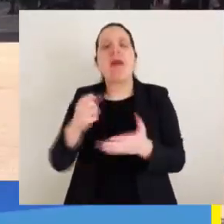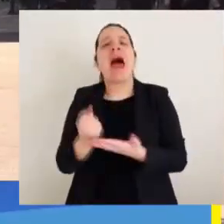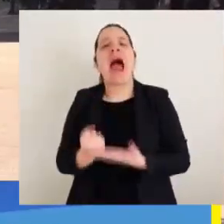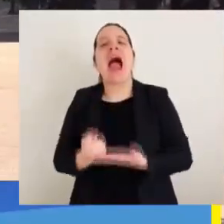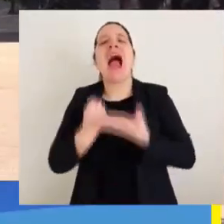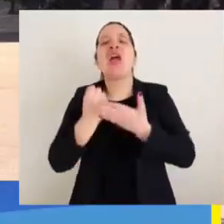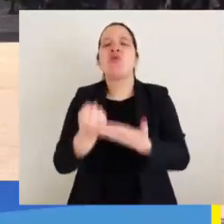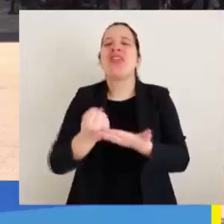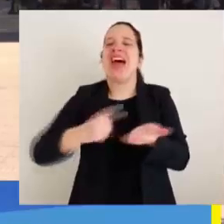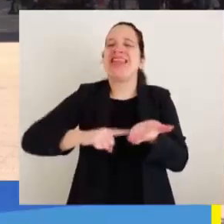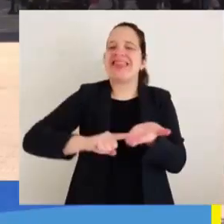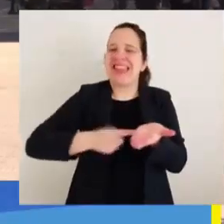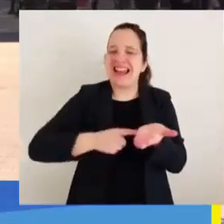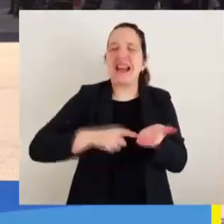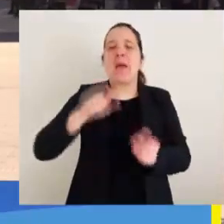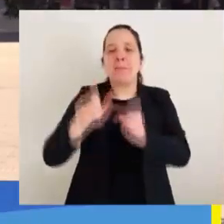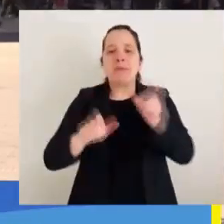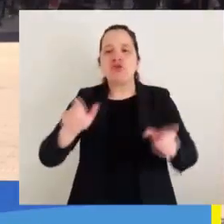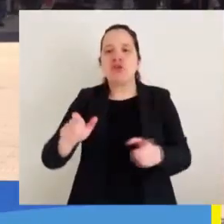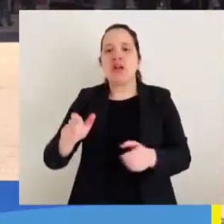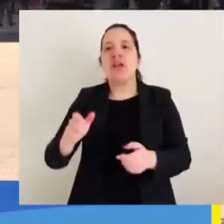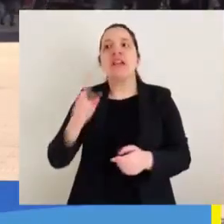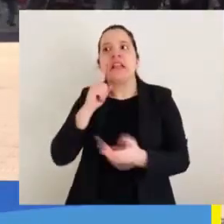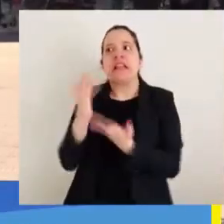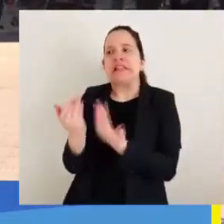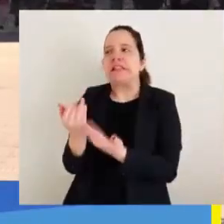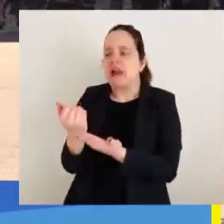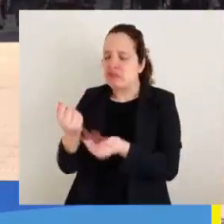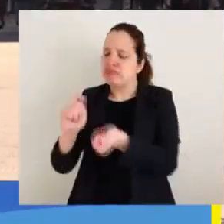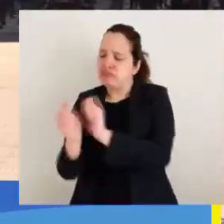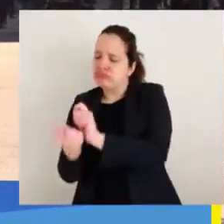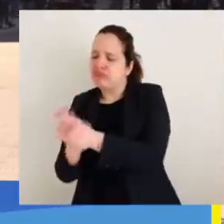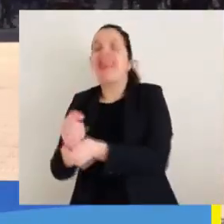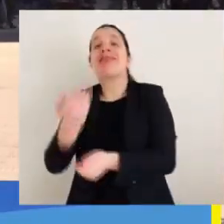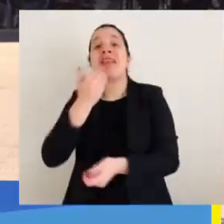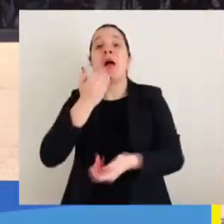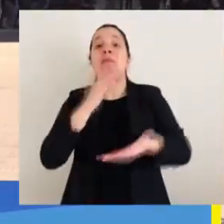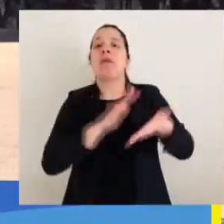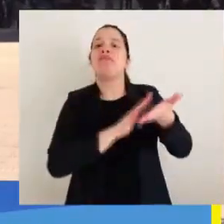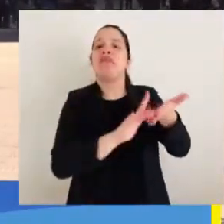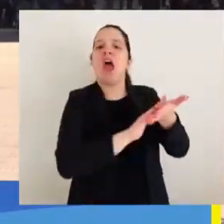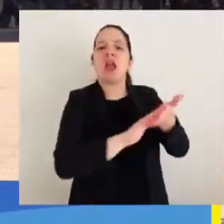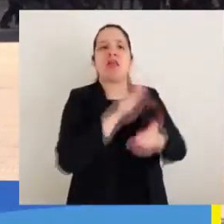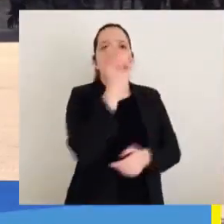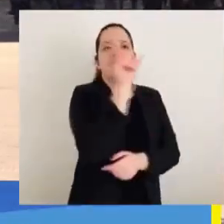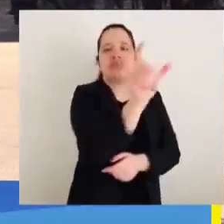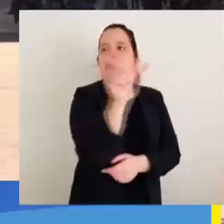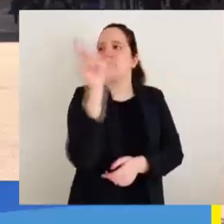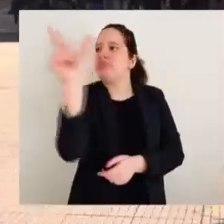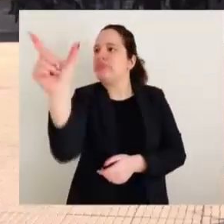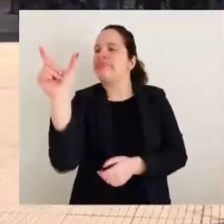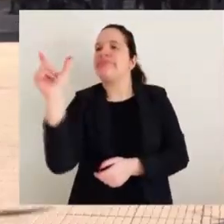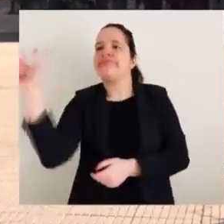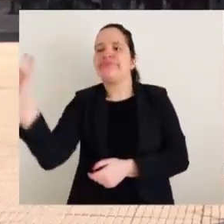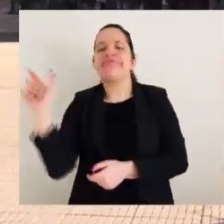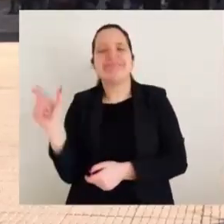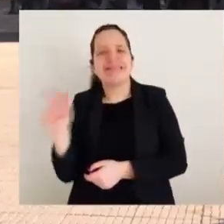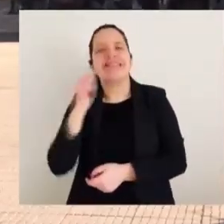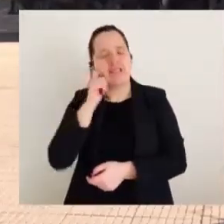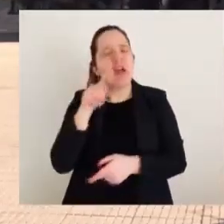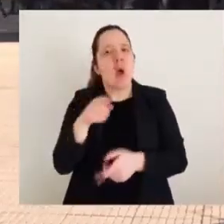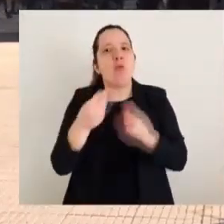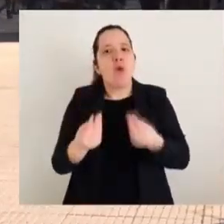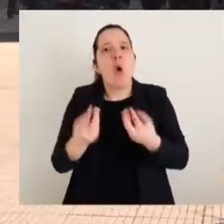ayudas técnicas para pacientes pero también han creado algunas plantillas en lenguaje braille. Con esto han logrado tener